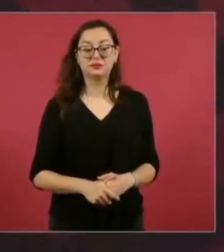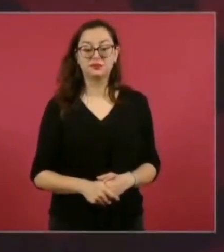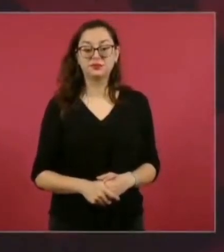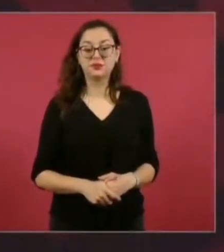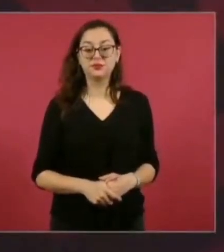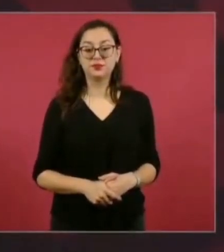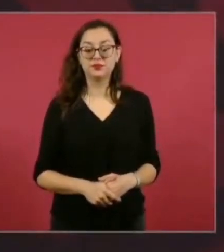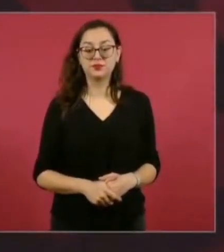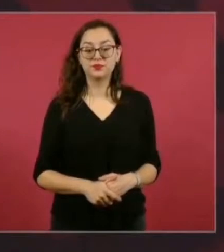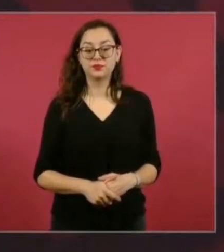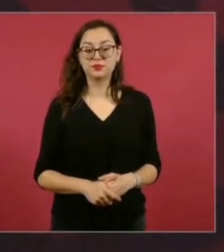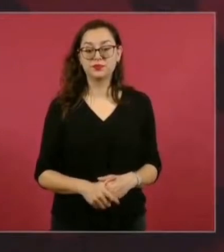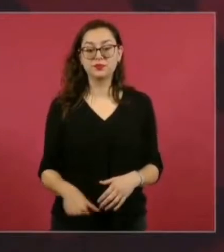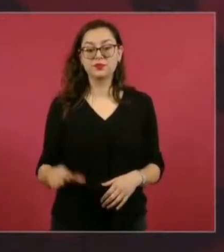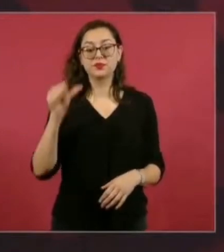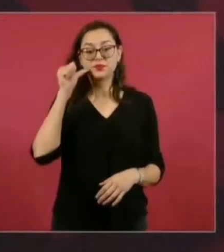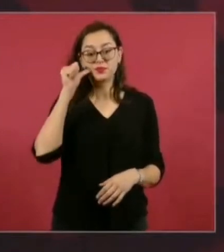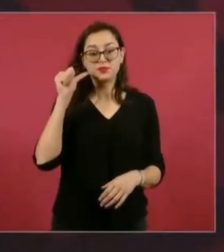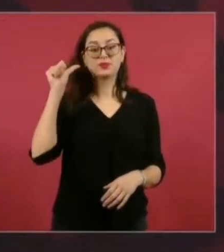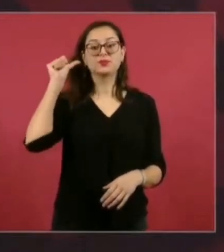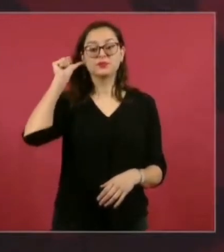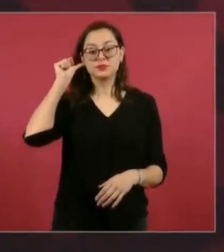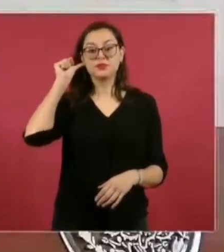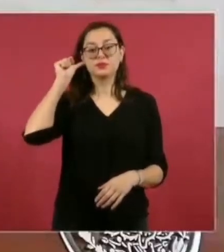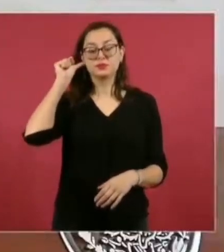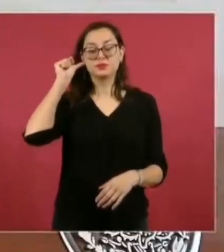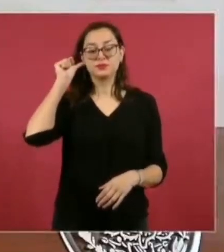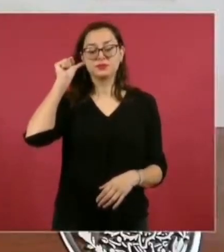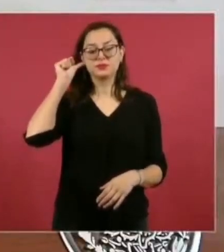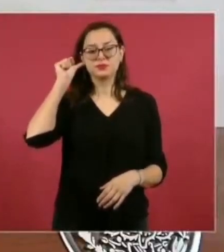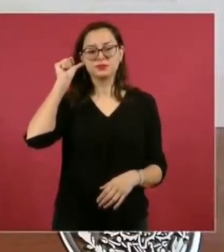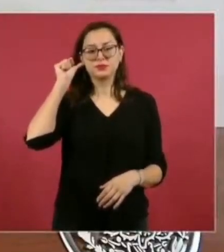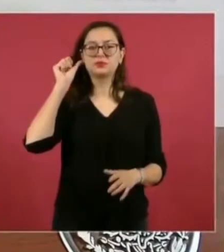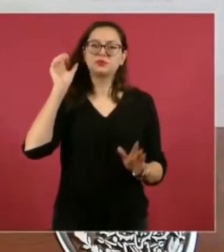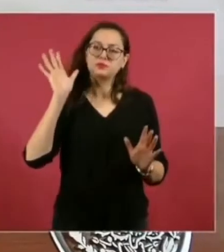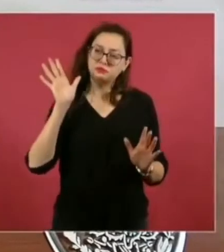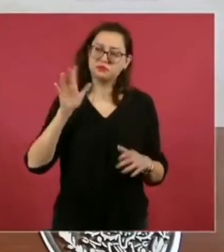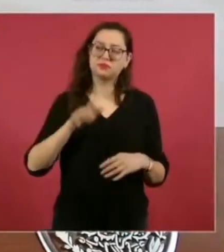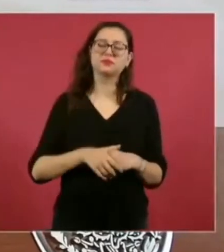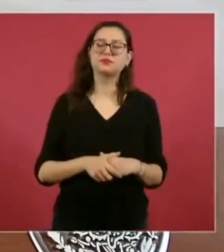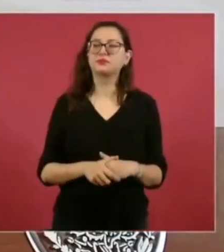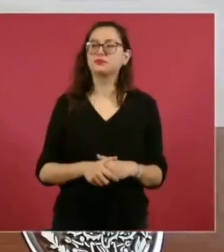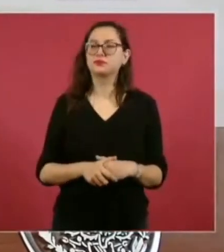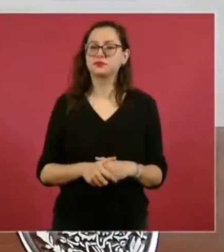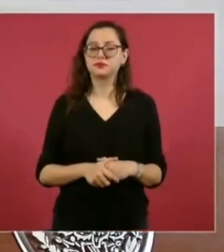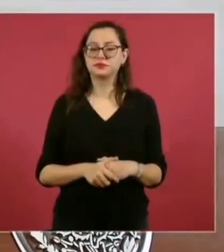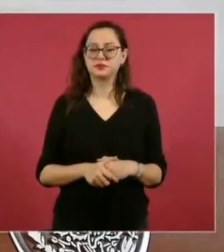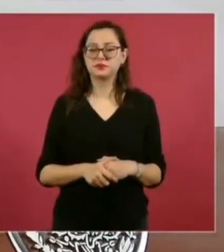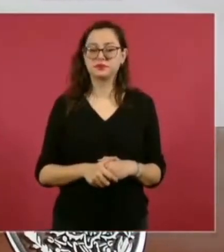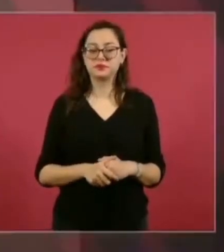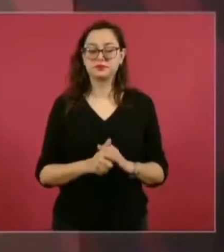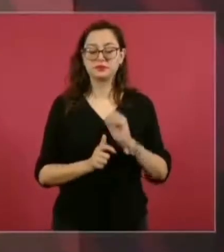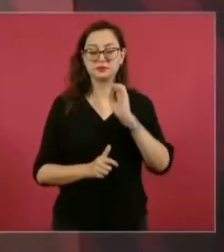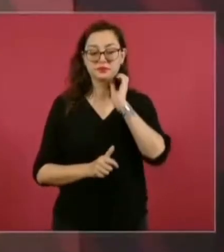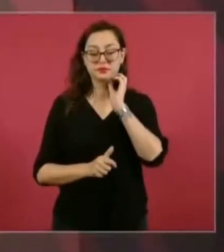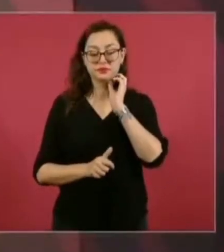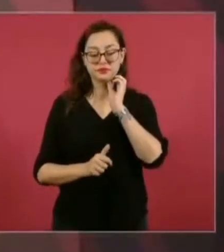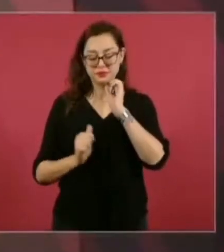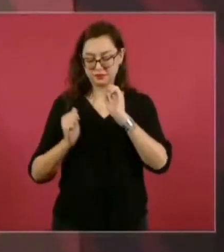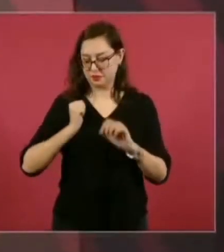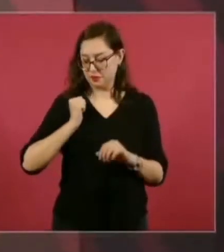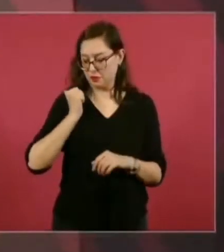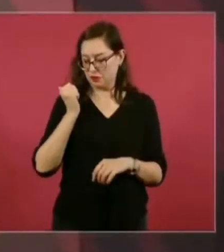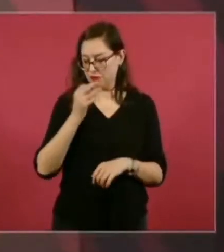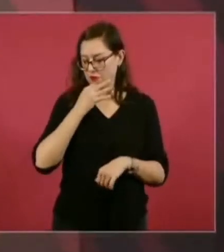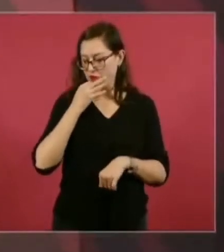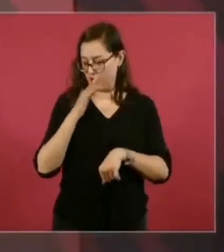Ayer dieron a conocer, hay un aprovecho para… porque sí, de una u otra forma me atañe,